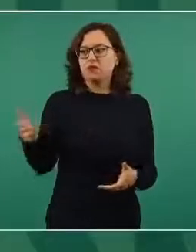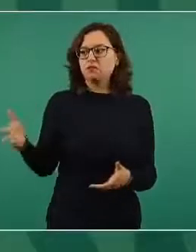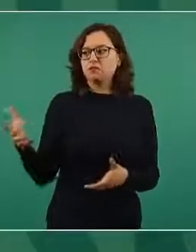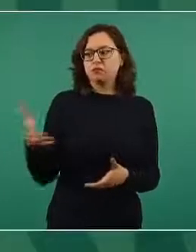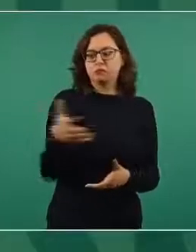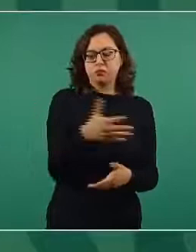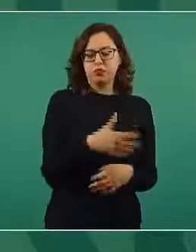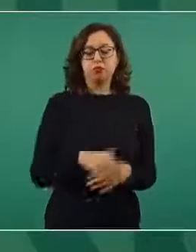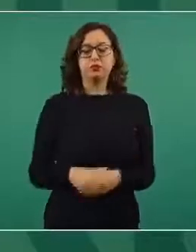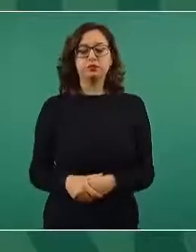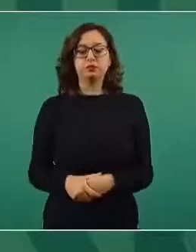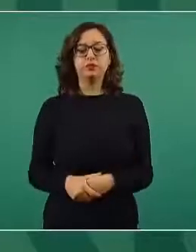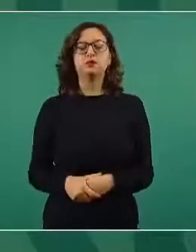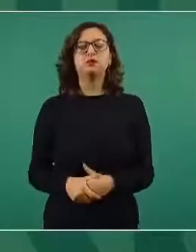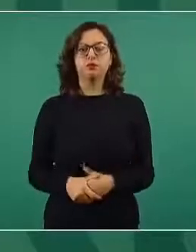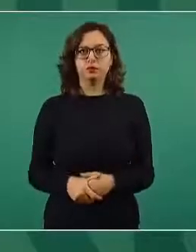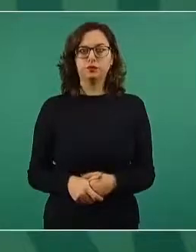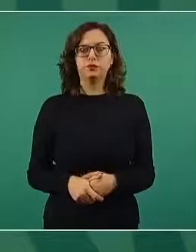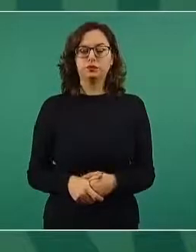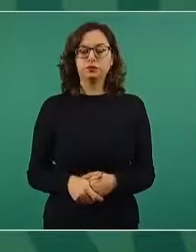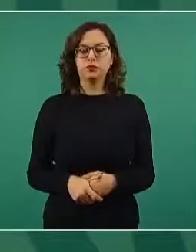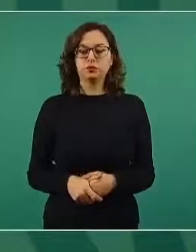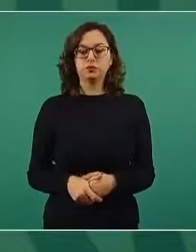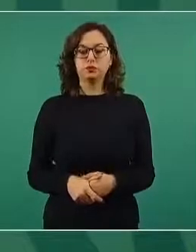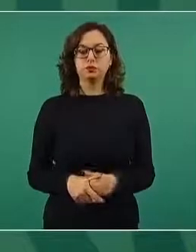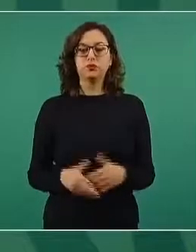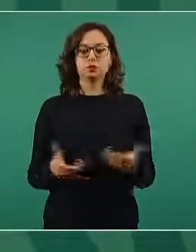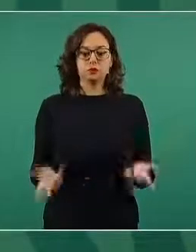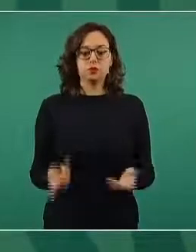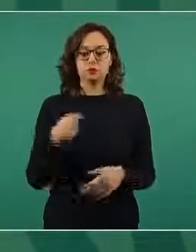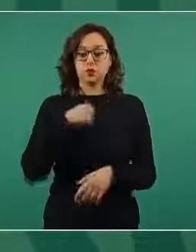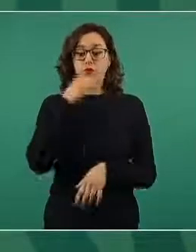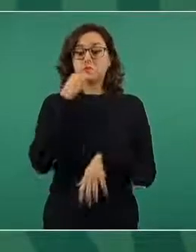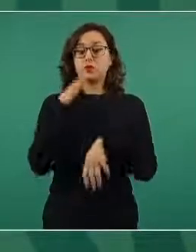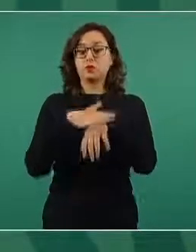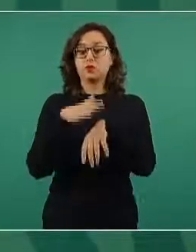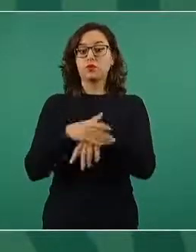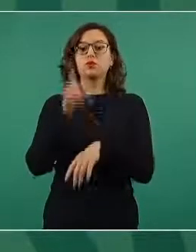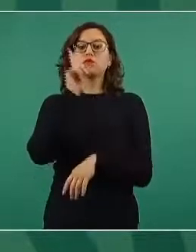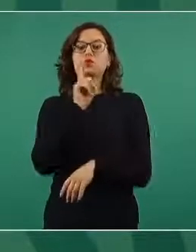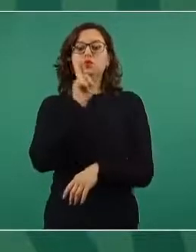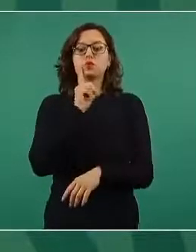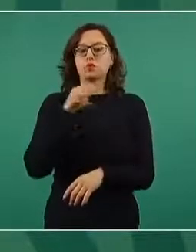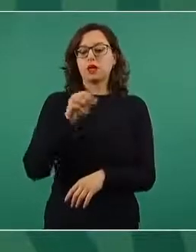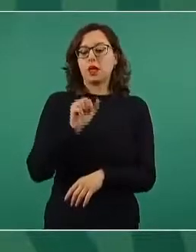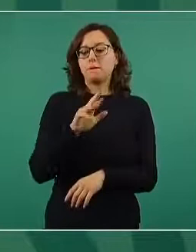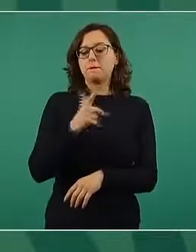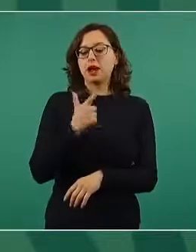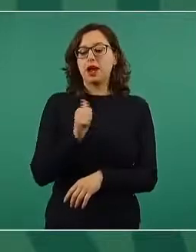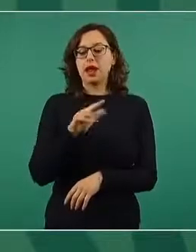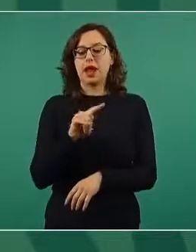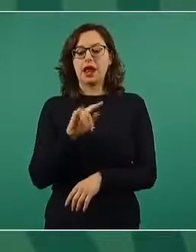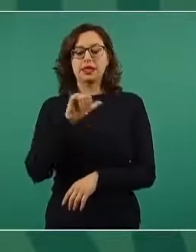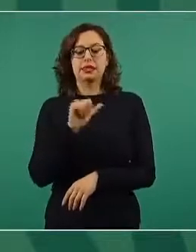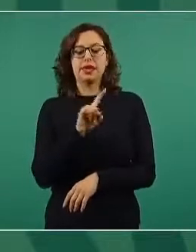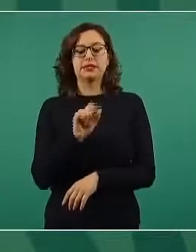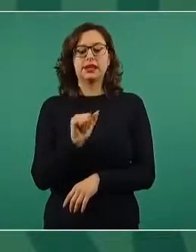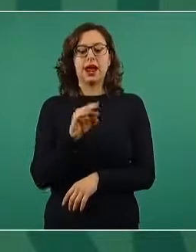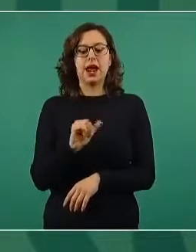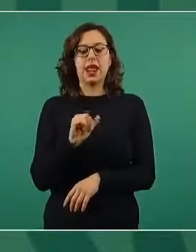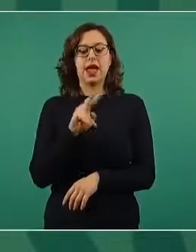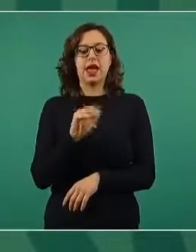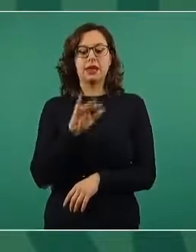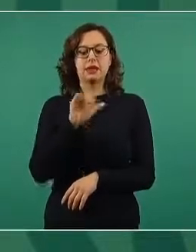escuchando, que busquen, los va a buscar Margarita Saravia, que es la